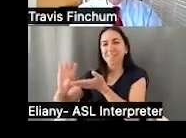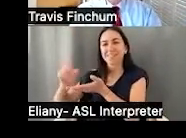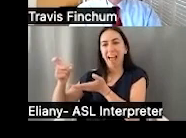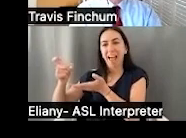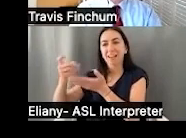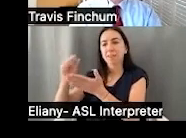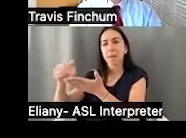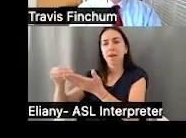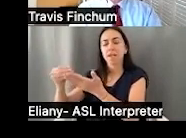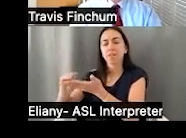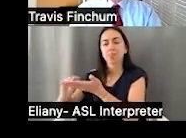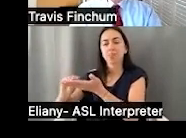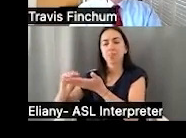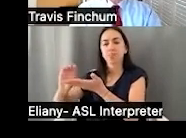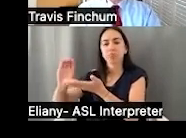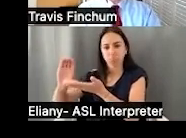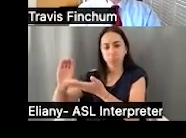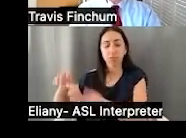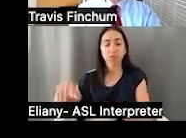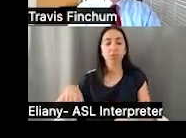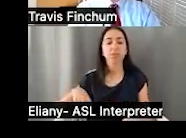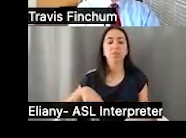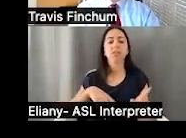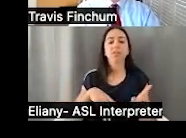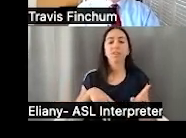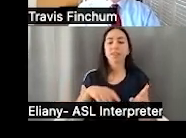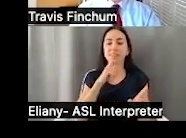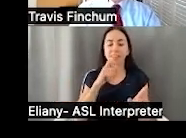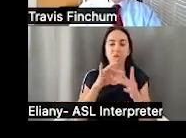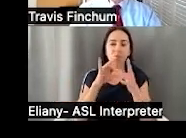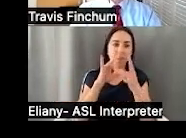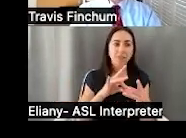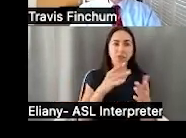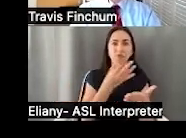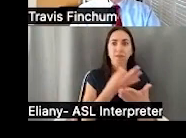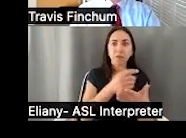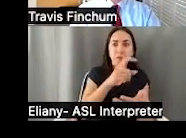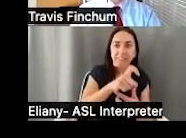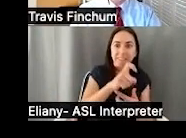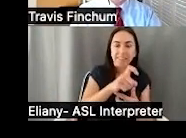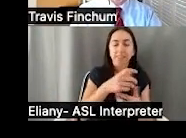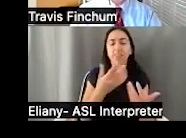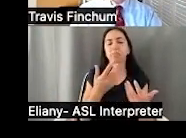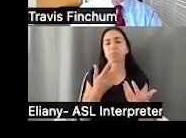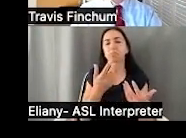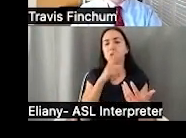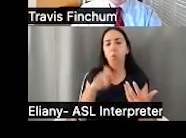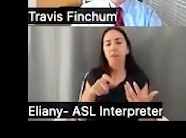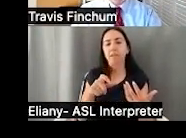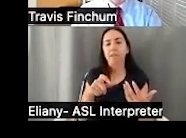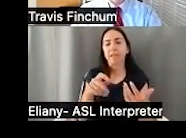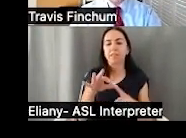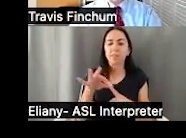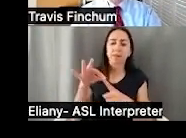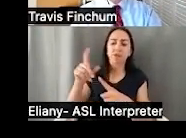impuestos. Entonces este programa, debido al hecho de que no está basado en una necesidad financiera, no necesitamos